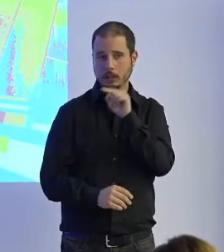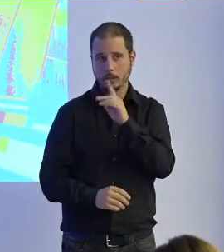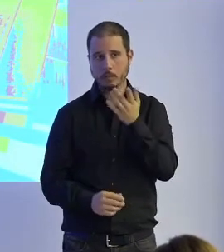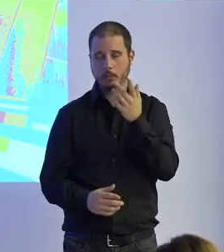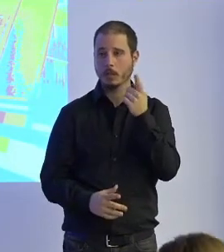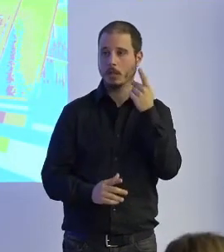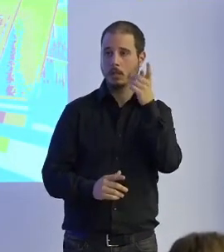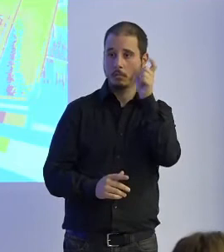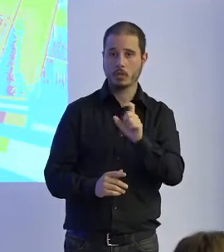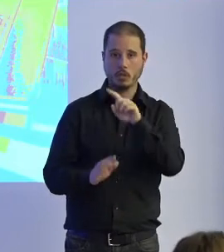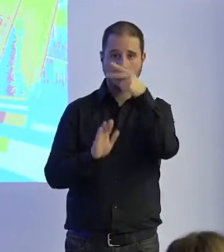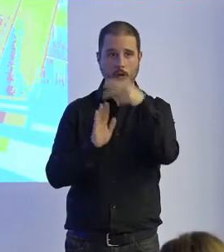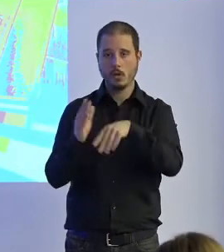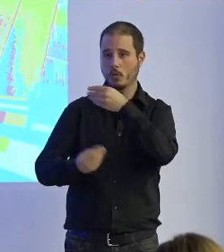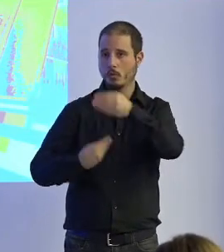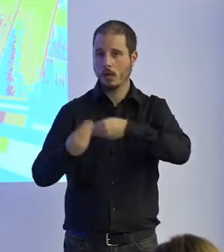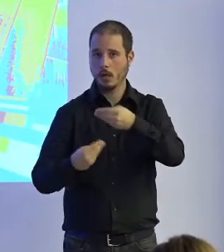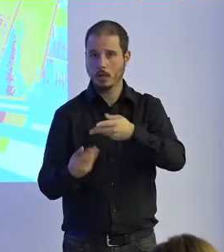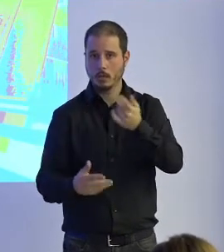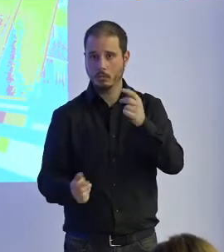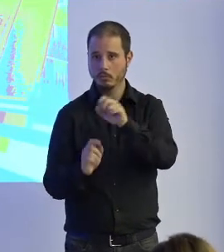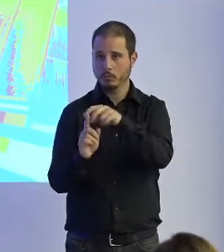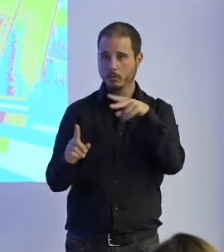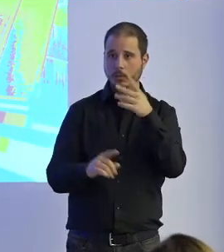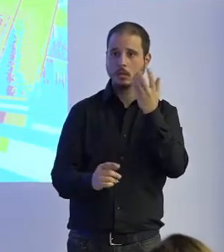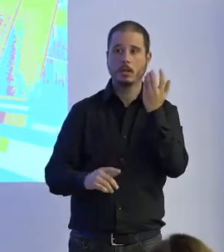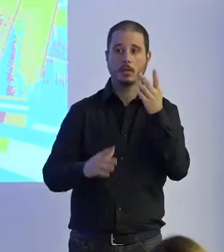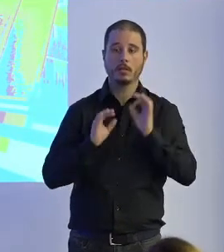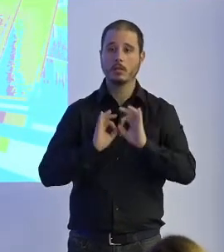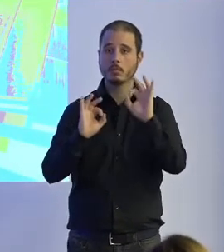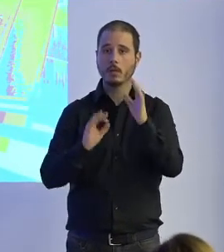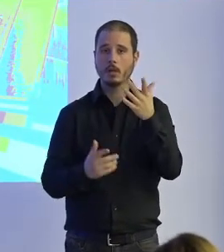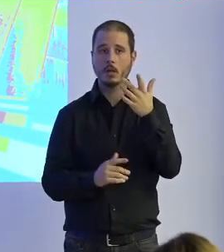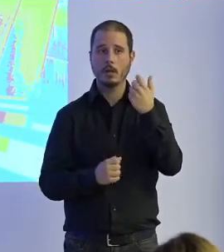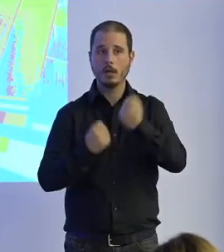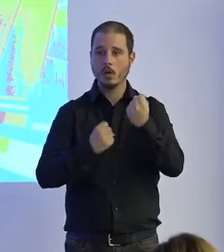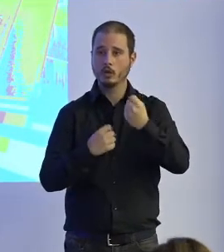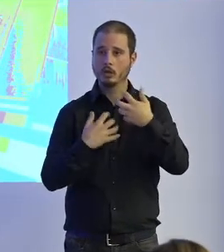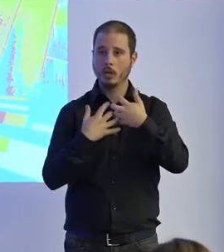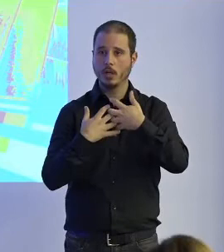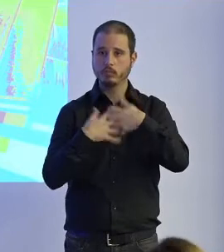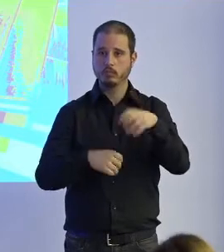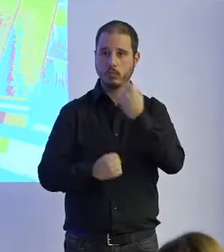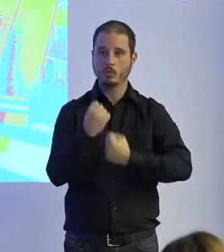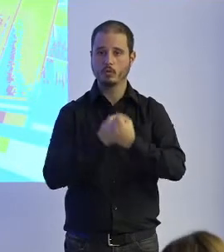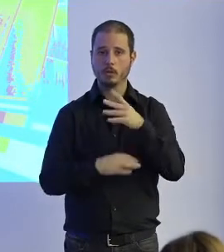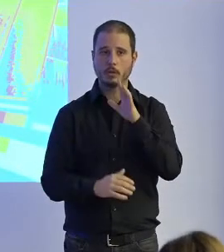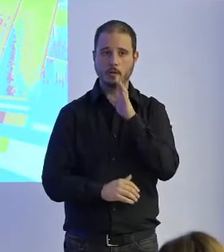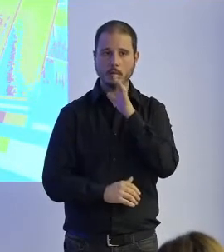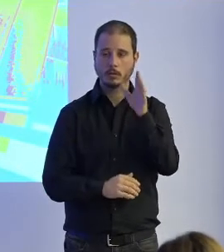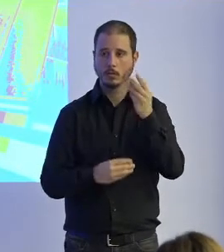lo menos tener previstas una serie de situaciones sobre todo con respecto a los coches automatizados que parece ser que es una de las cosas que más